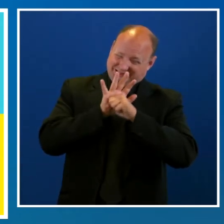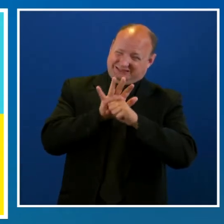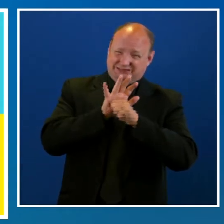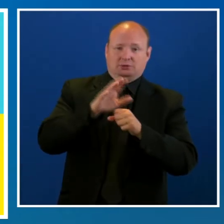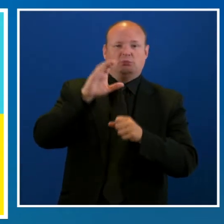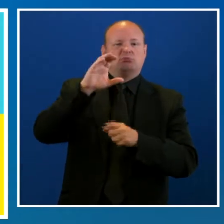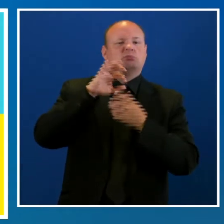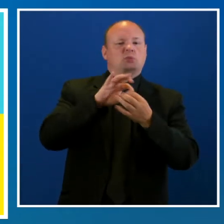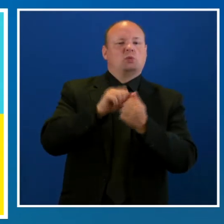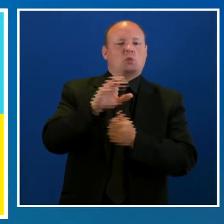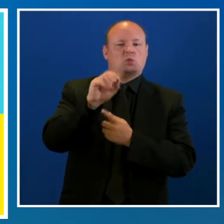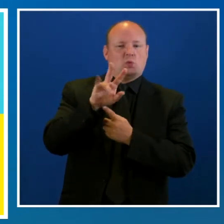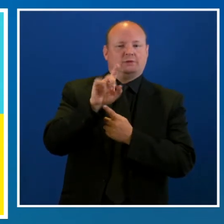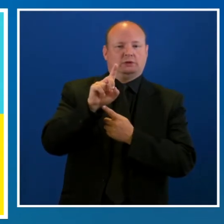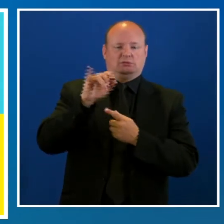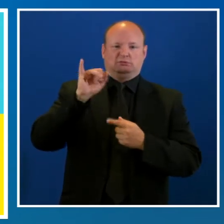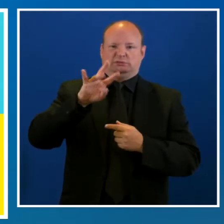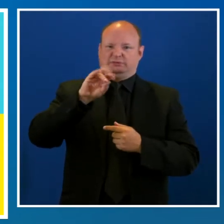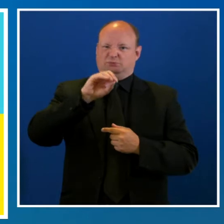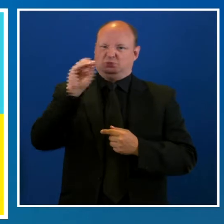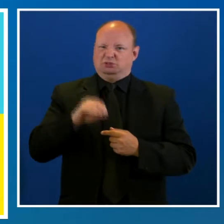años iniciaron la vacunación.